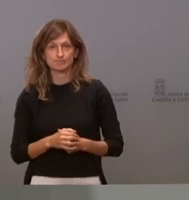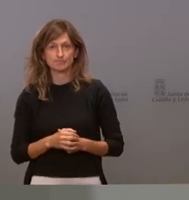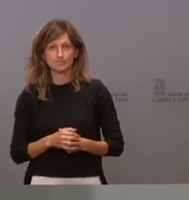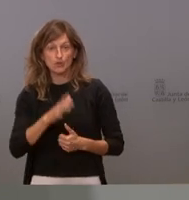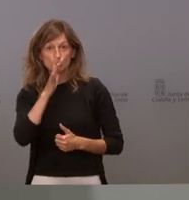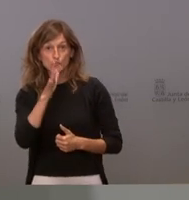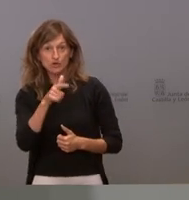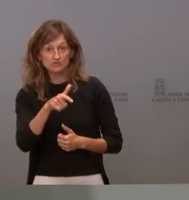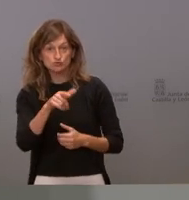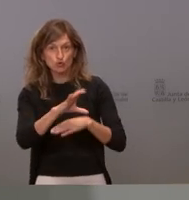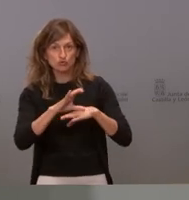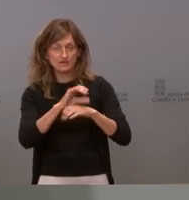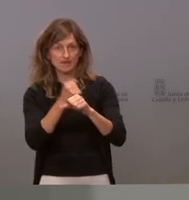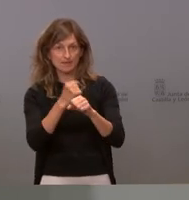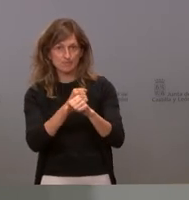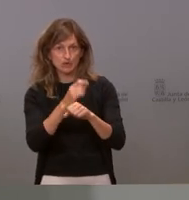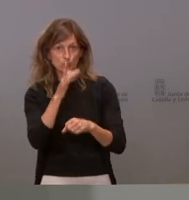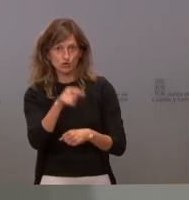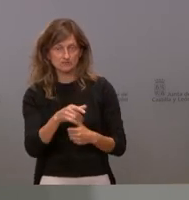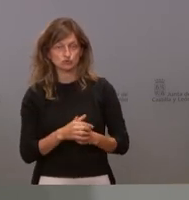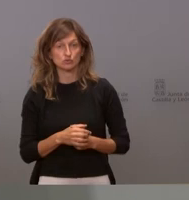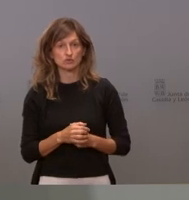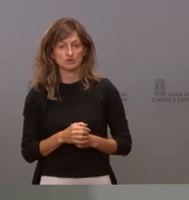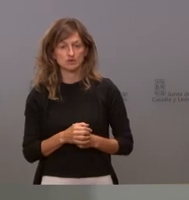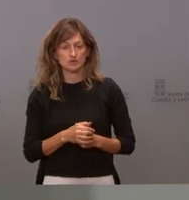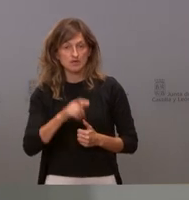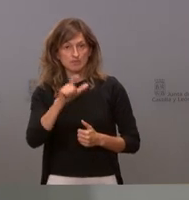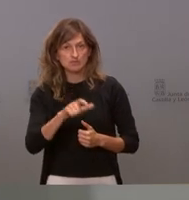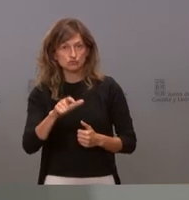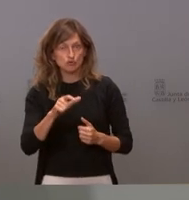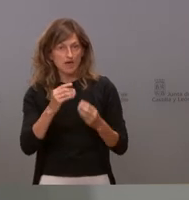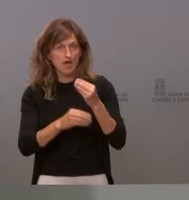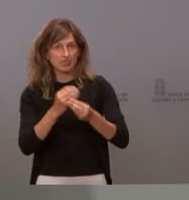la Consejería de Empleo hay gente que se limita a hacer una declaración